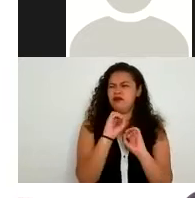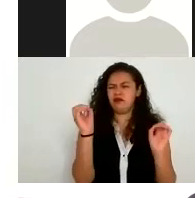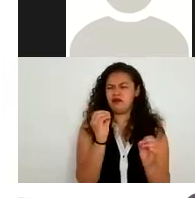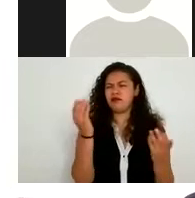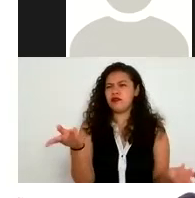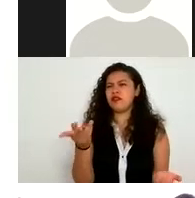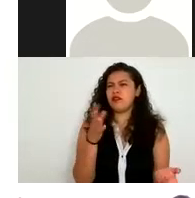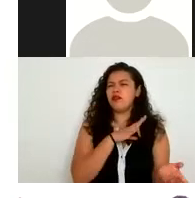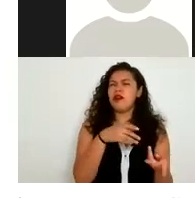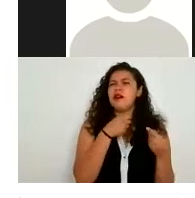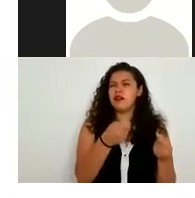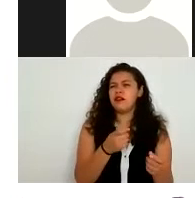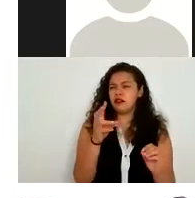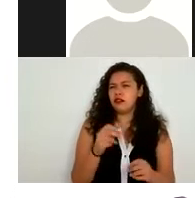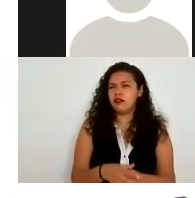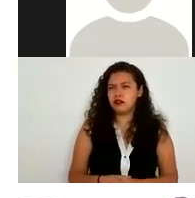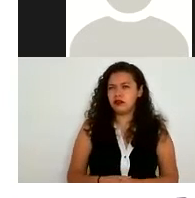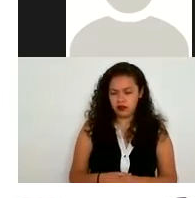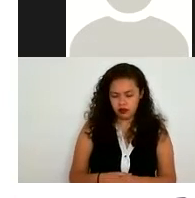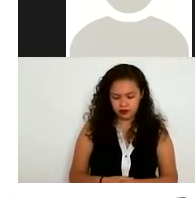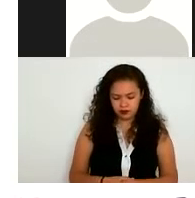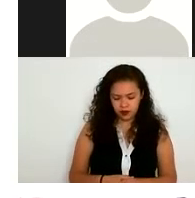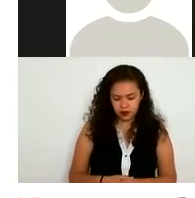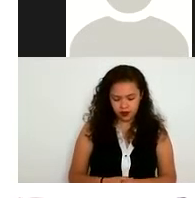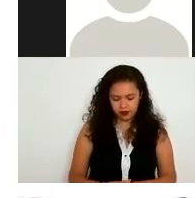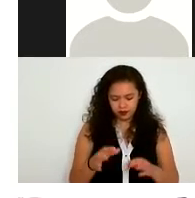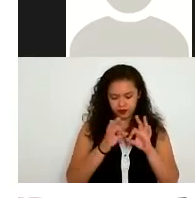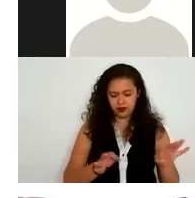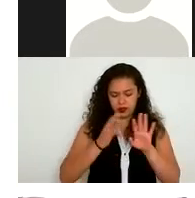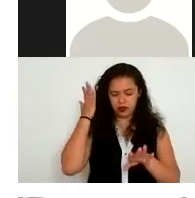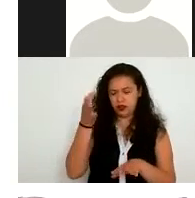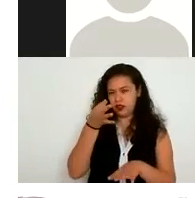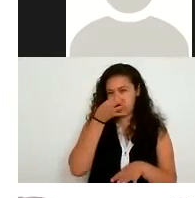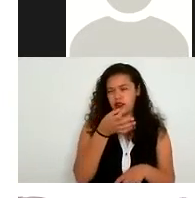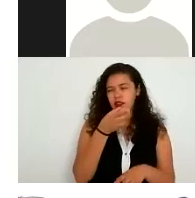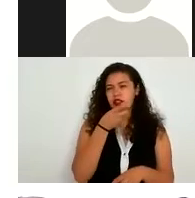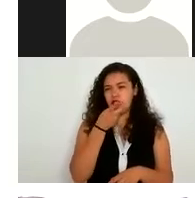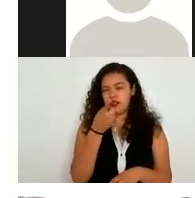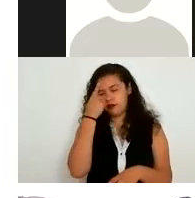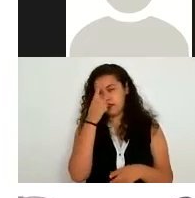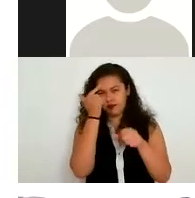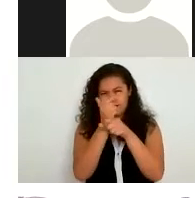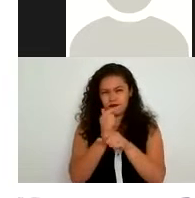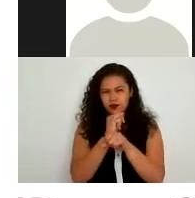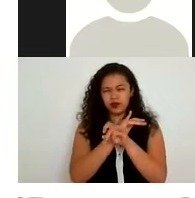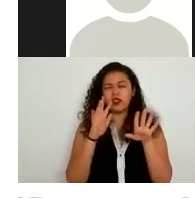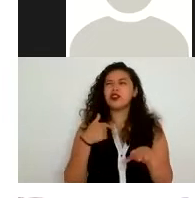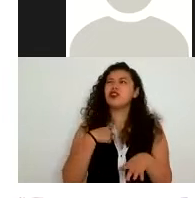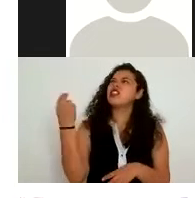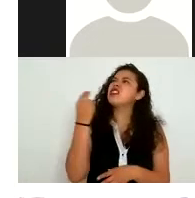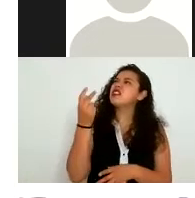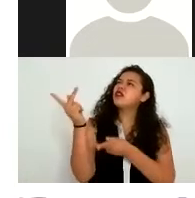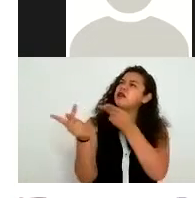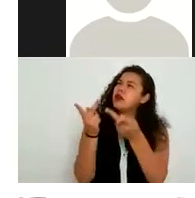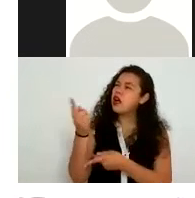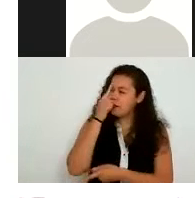aquí es muy importante lo que mencionábamos hace rato de que se trate de identificar qué información tenemos porque a partir